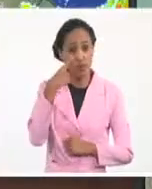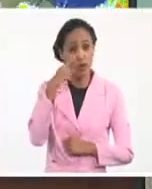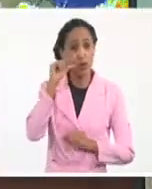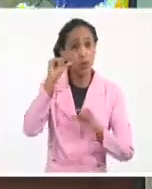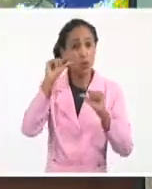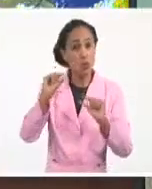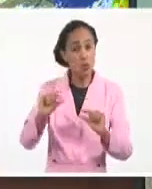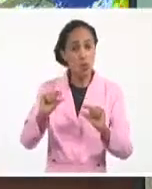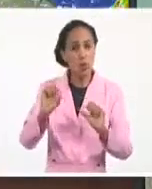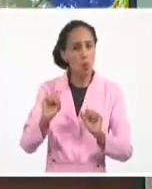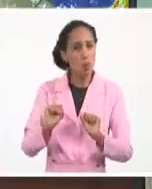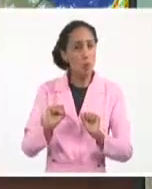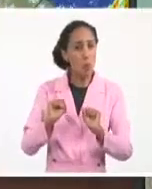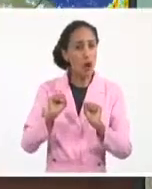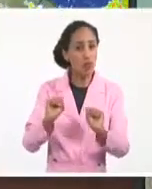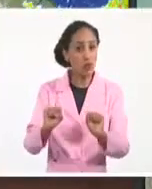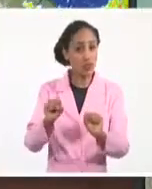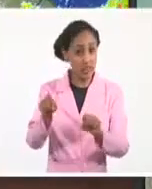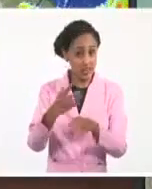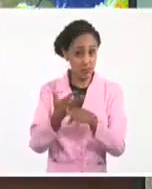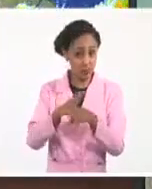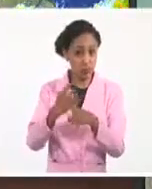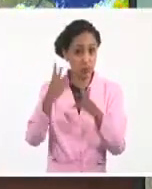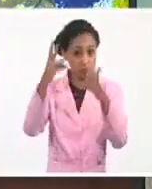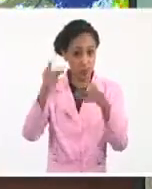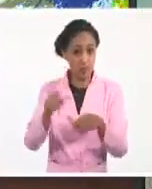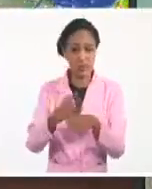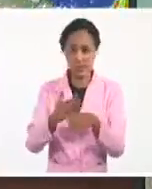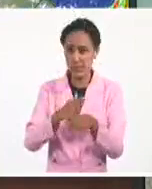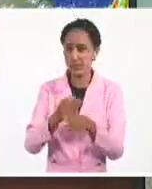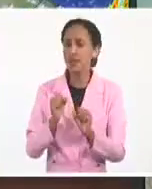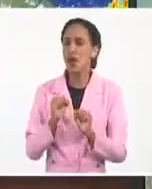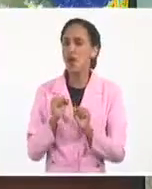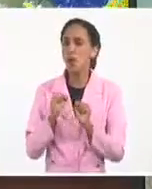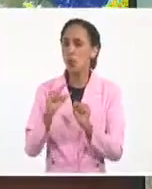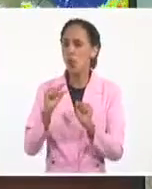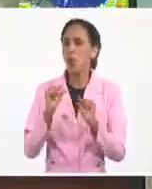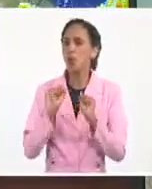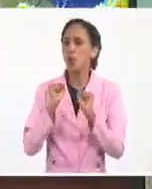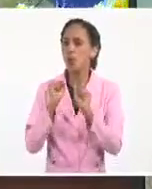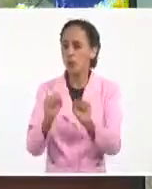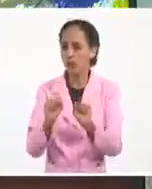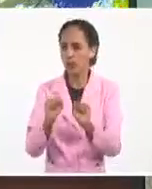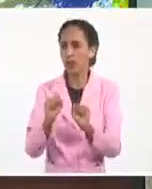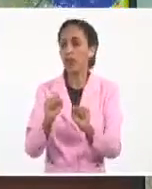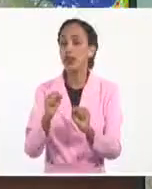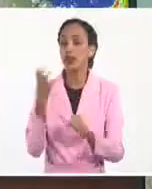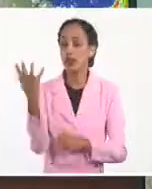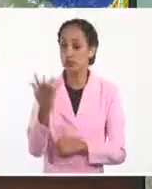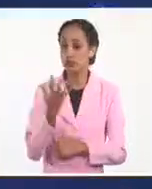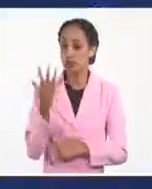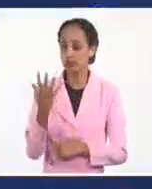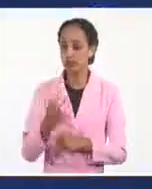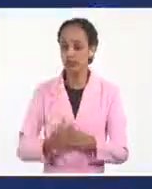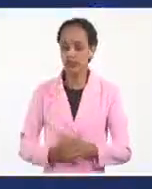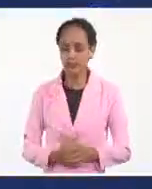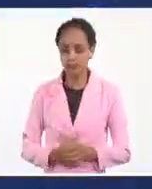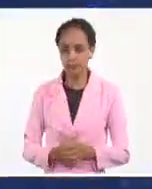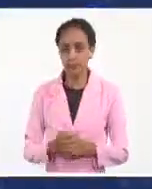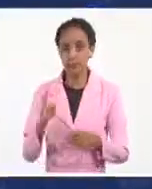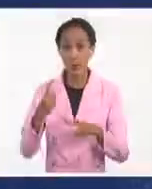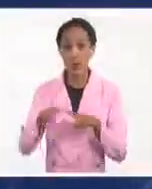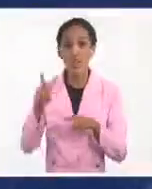profundización, una cierta pequeña intensificación en el sistema. Pero, además, la velocidad,